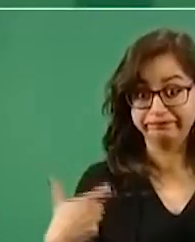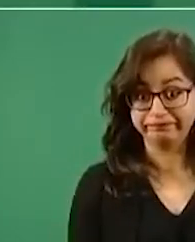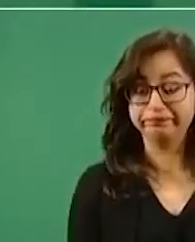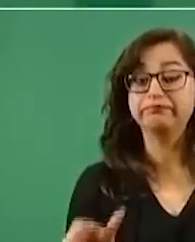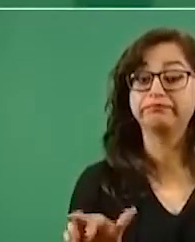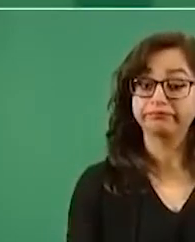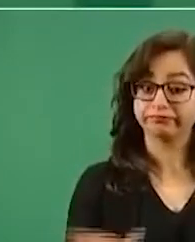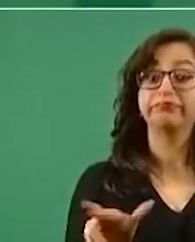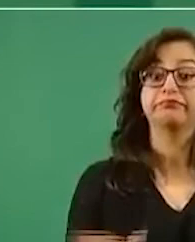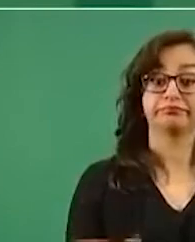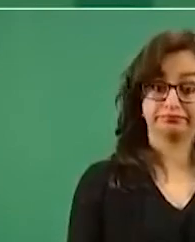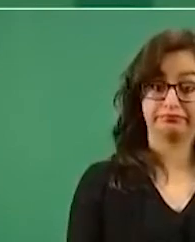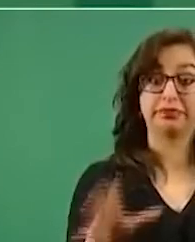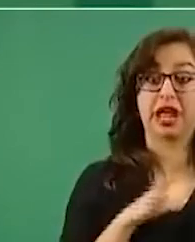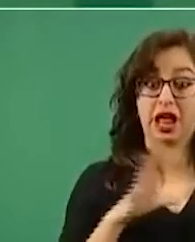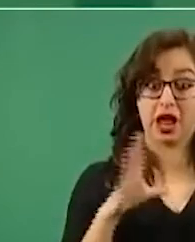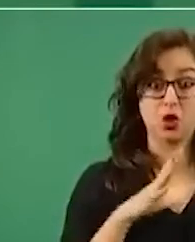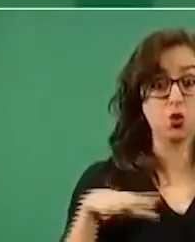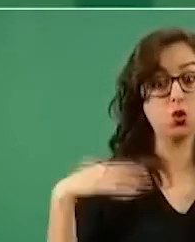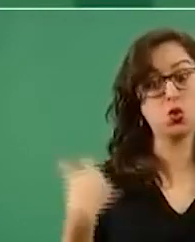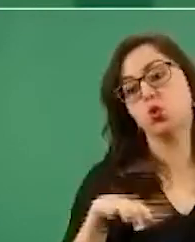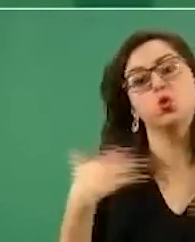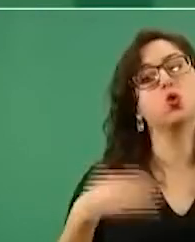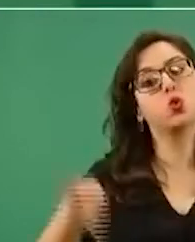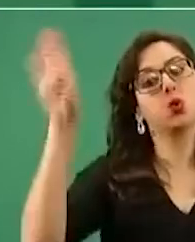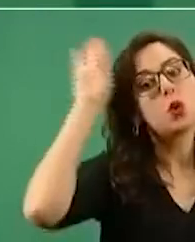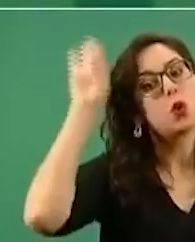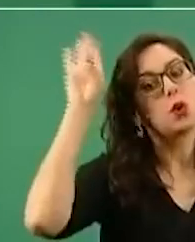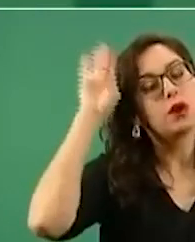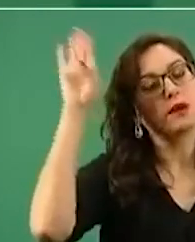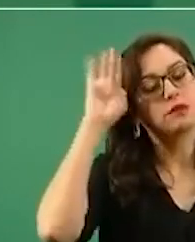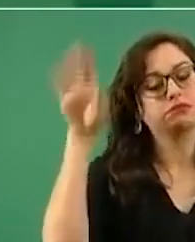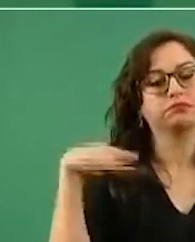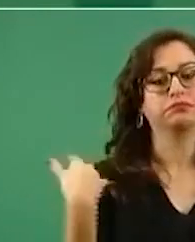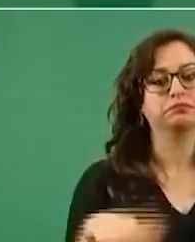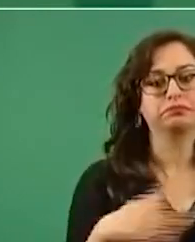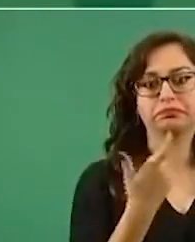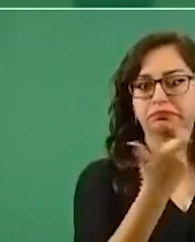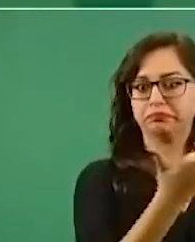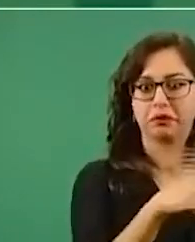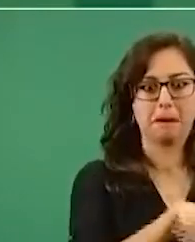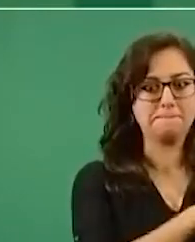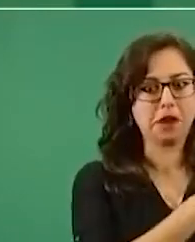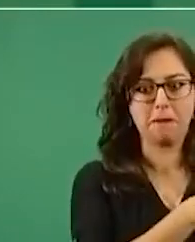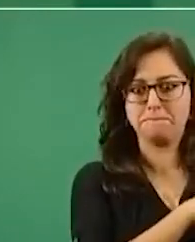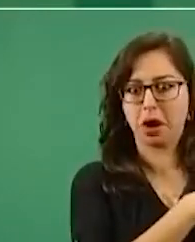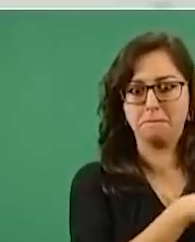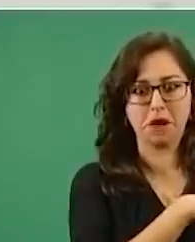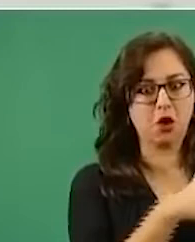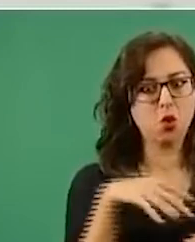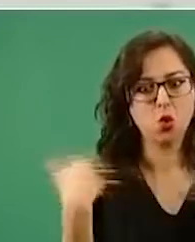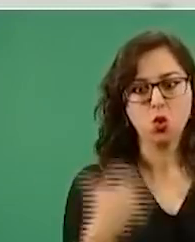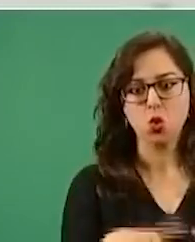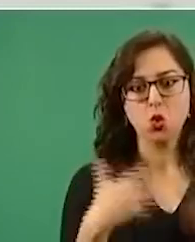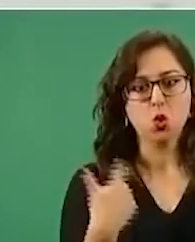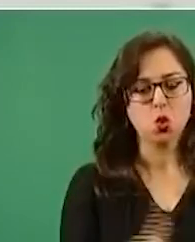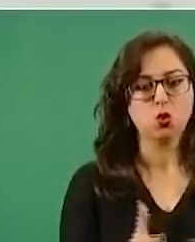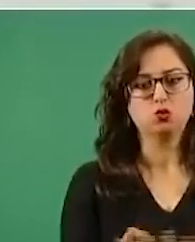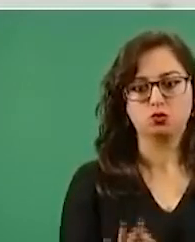Son récord las reservas del Banco de México. Tenemos finanzas públicas muy